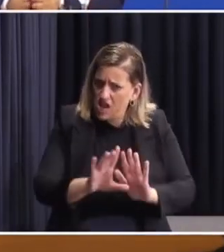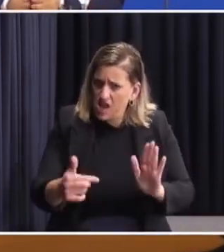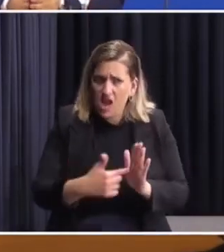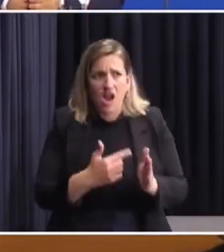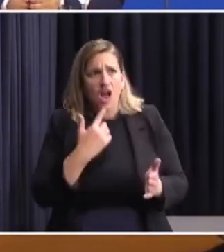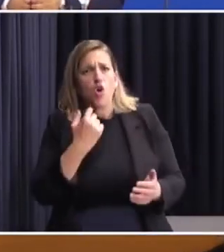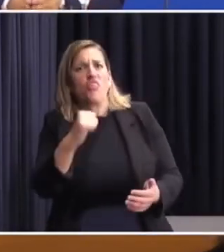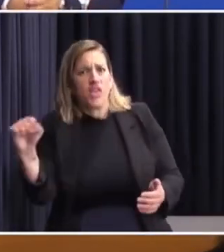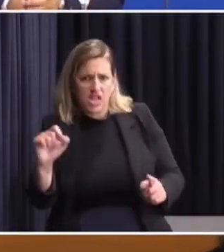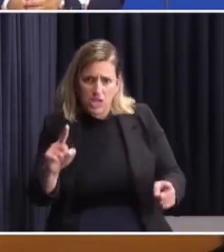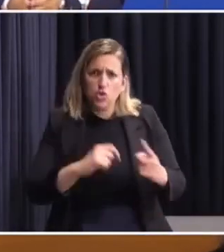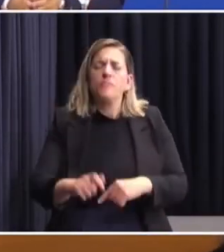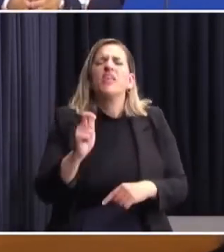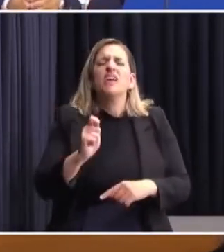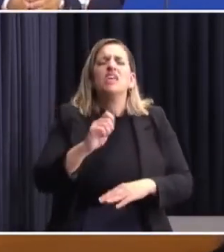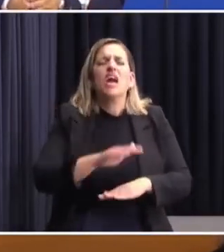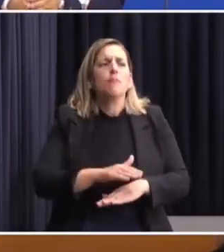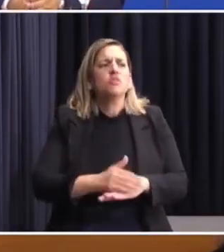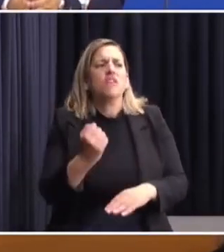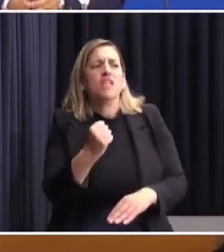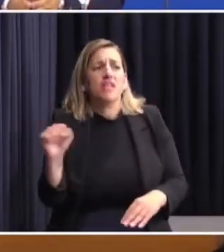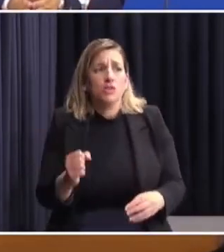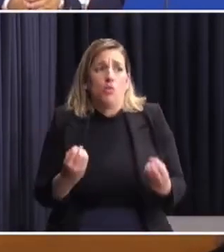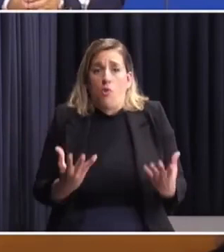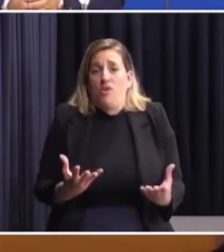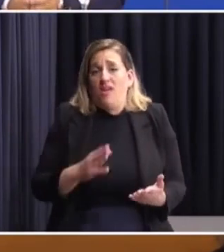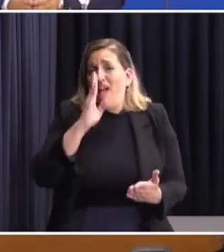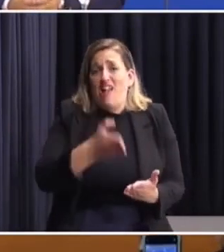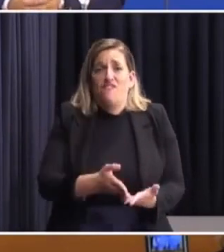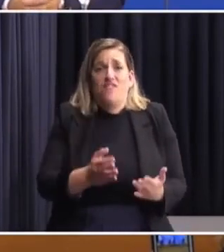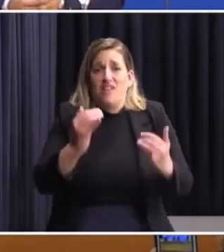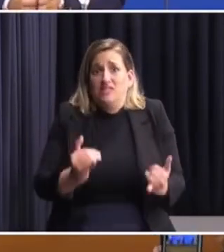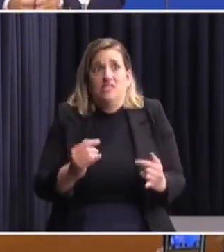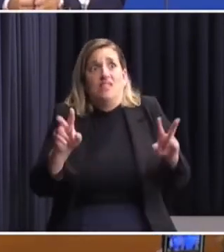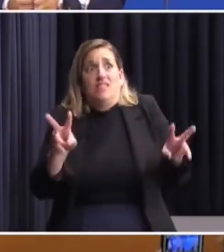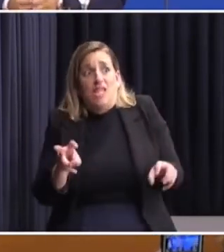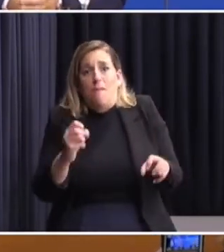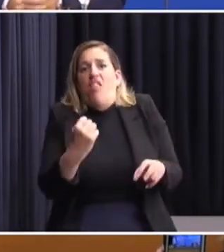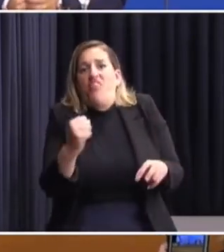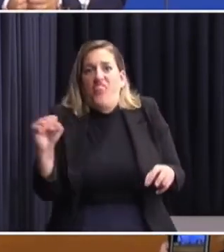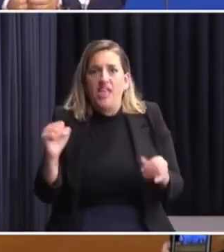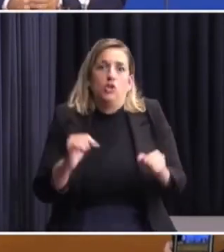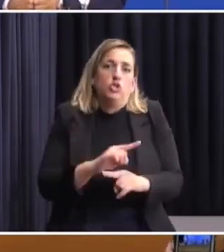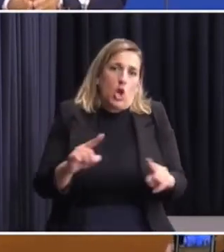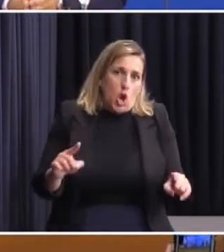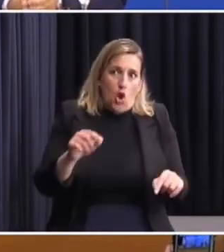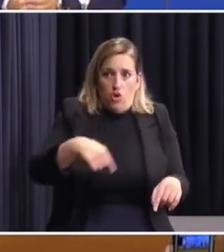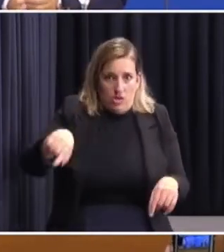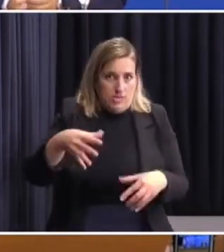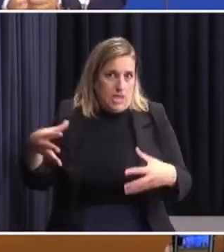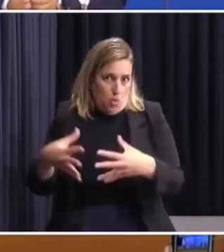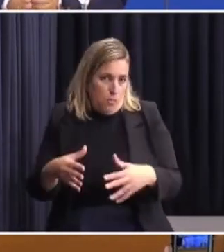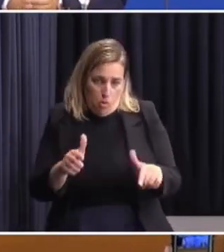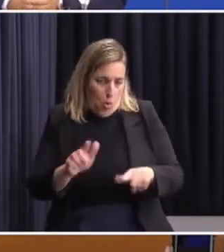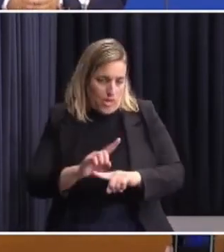¿de quién es entonces la responsabilidad de esto? Porque en definitiva, y más allá de los temas legales que usted apunta,